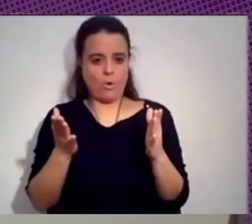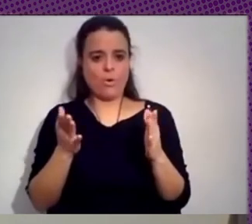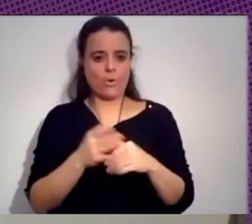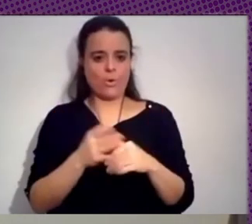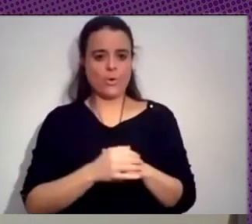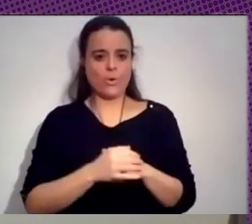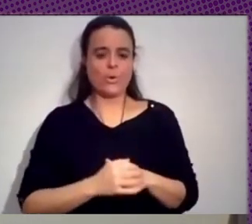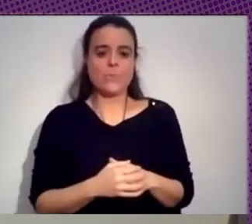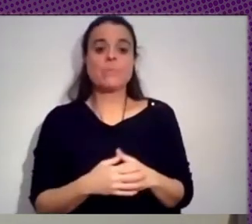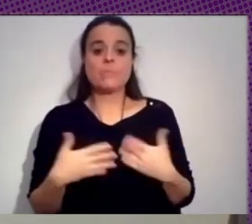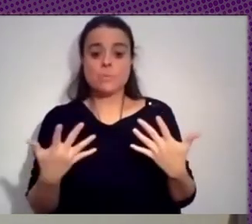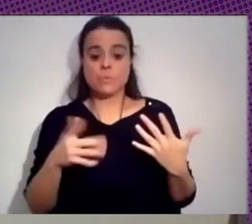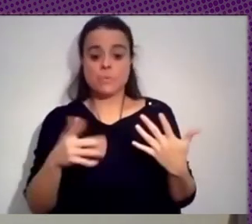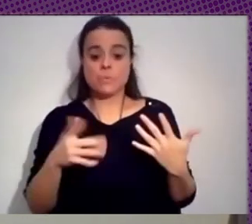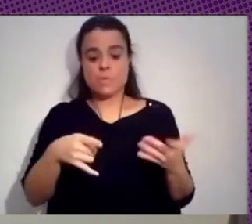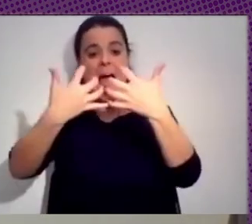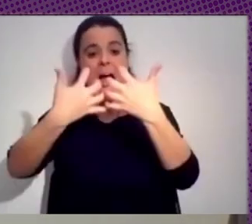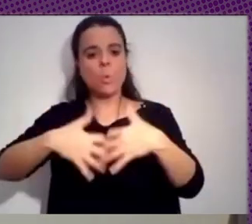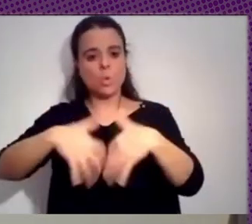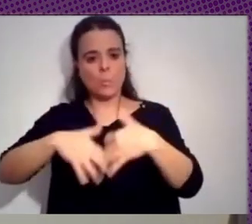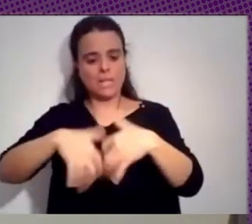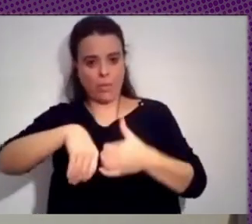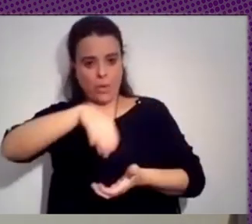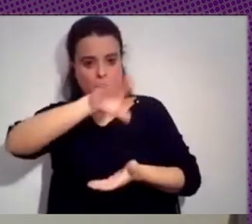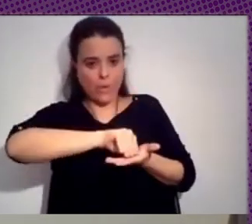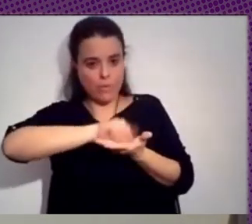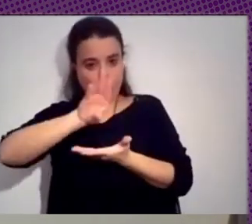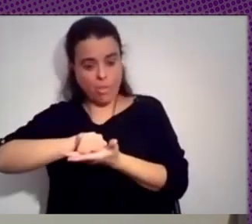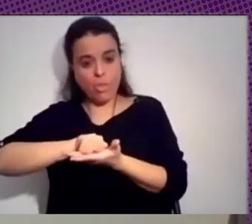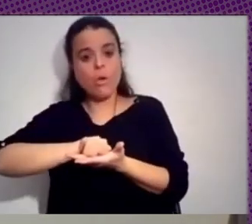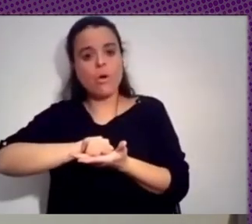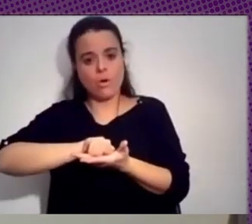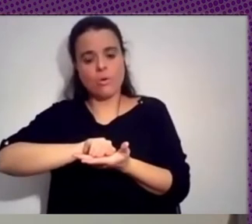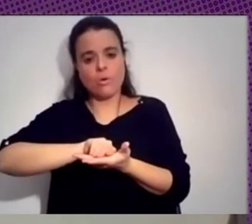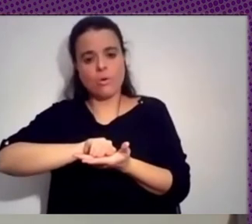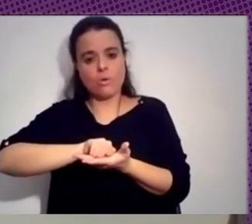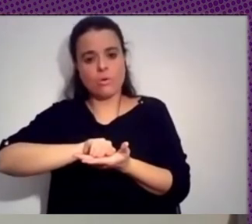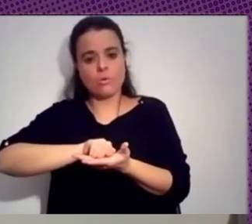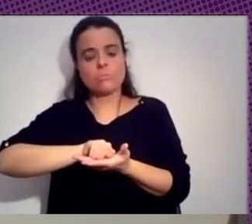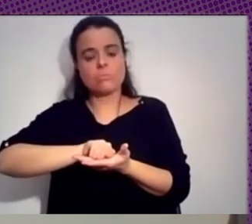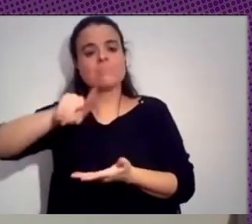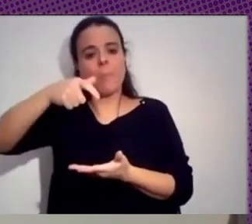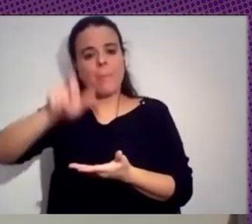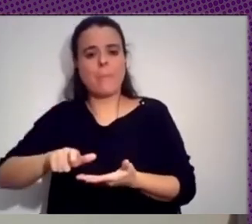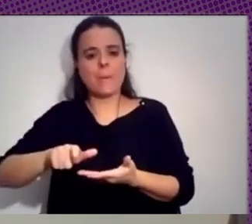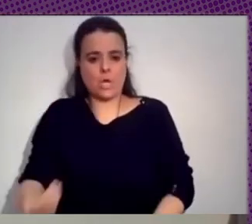automatización de todo lo que es el traer esta información que necesite traer la persona que se dedica a hacer el análisis y,